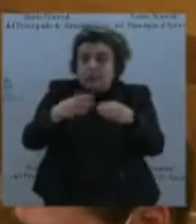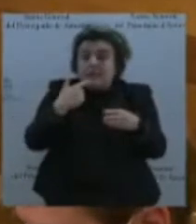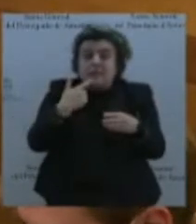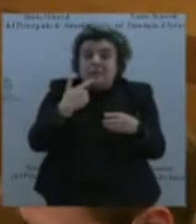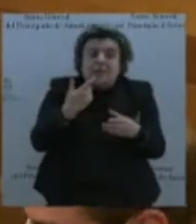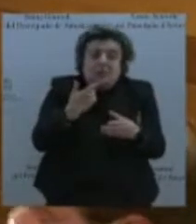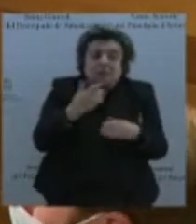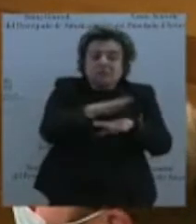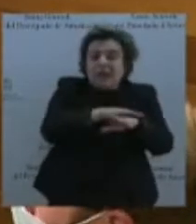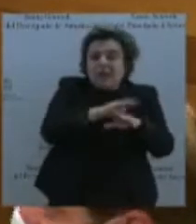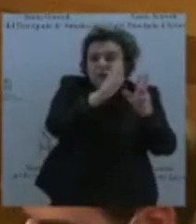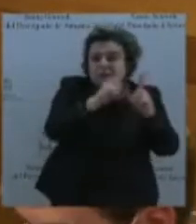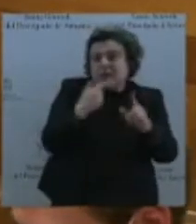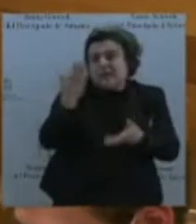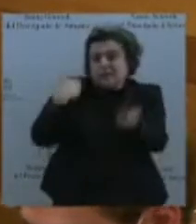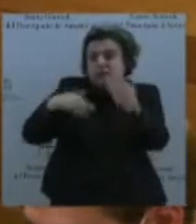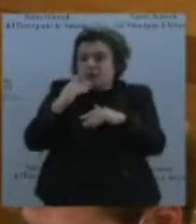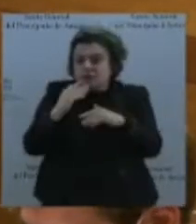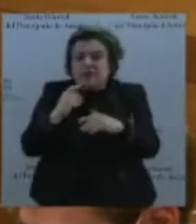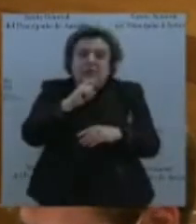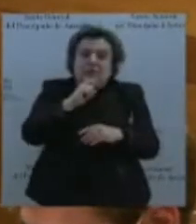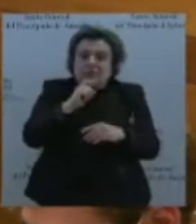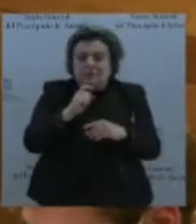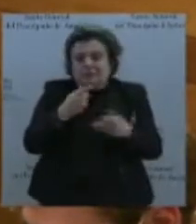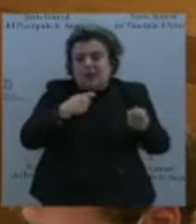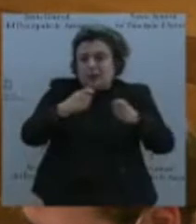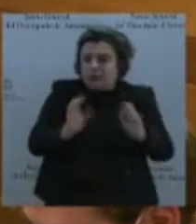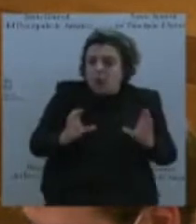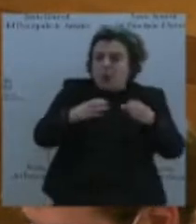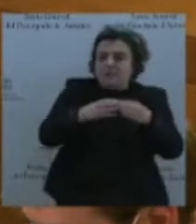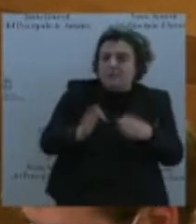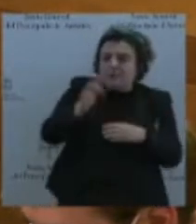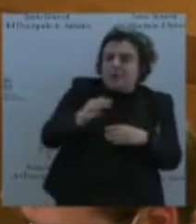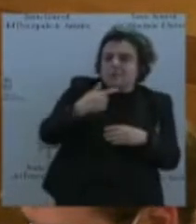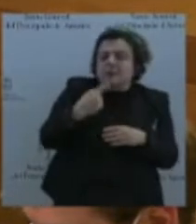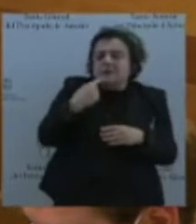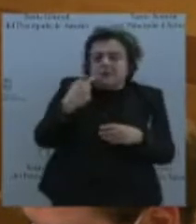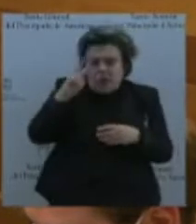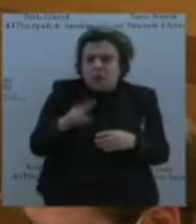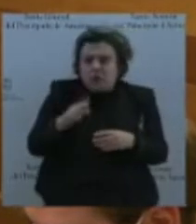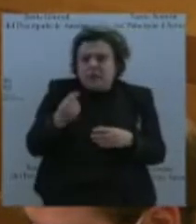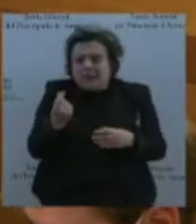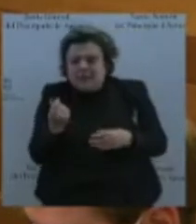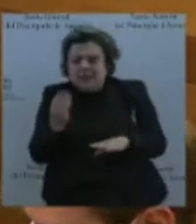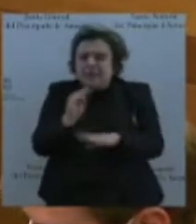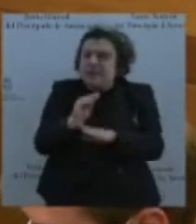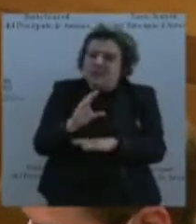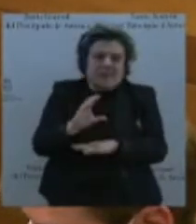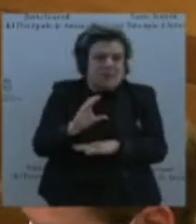colectiva, pero al tiempo reconocía carecer de una asignación económica para afrontar el gasto que supondría desarrollar la medida.